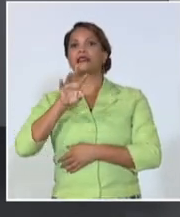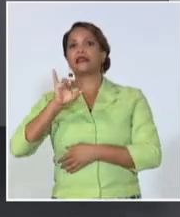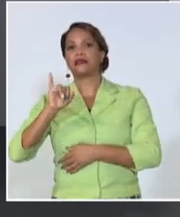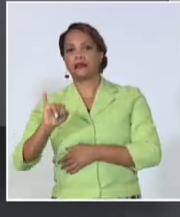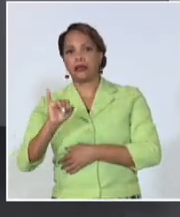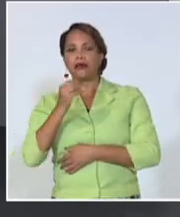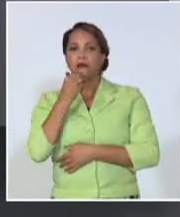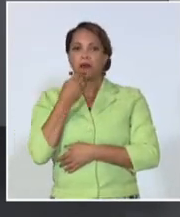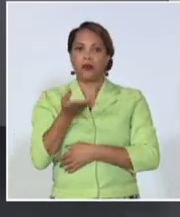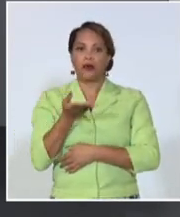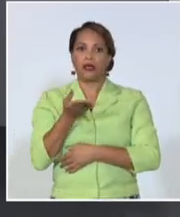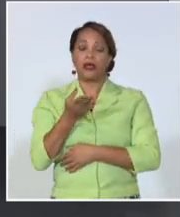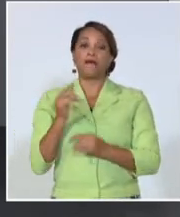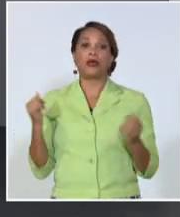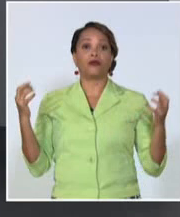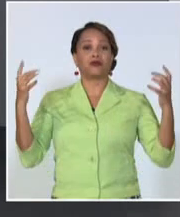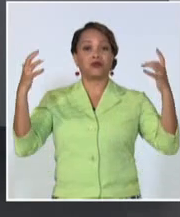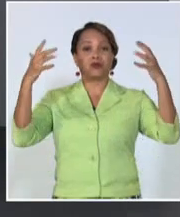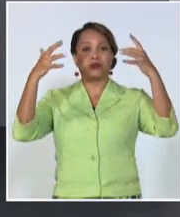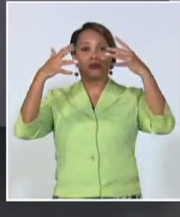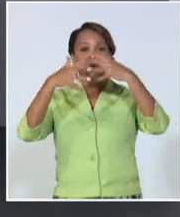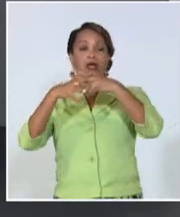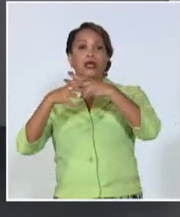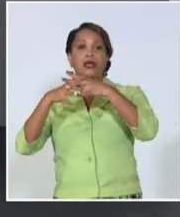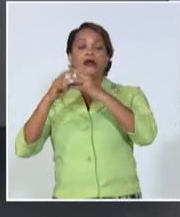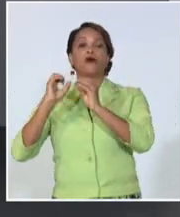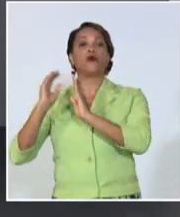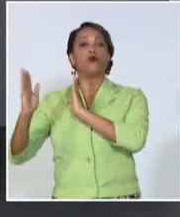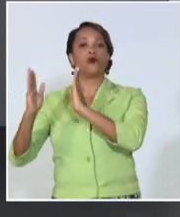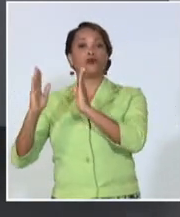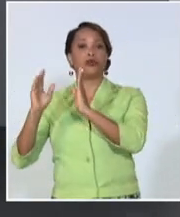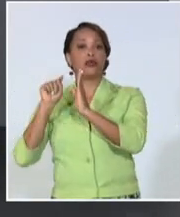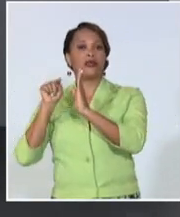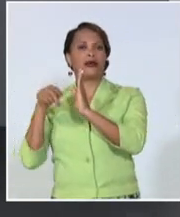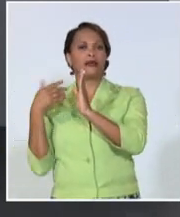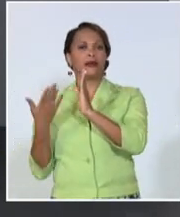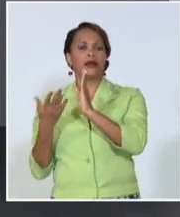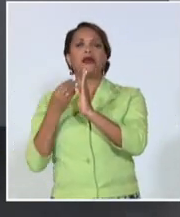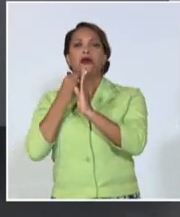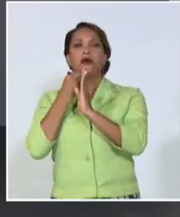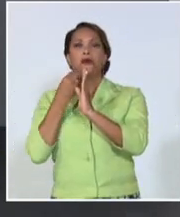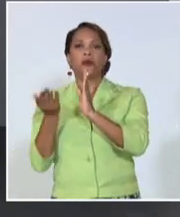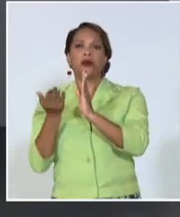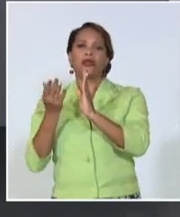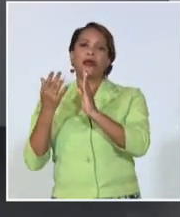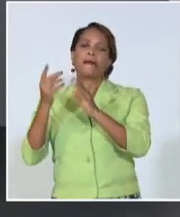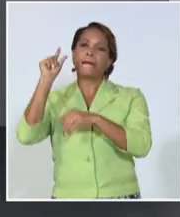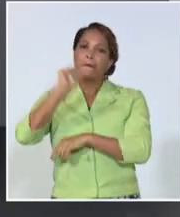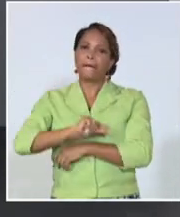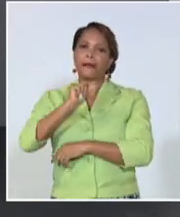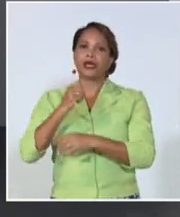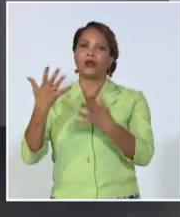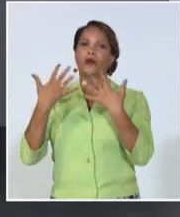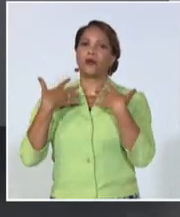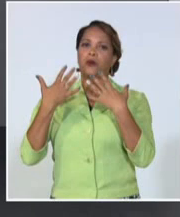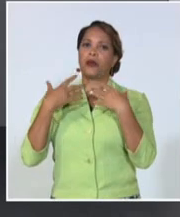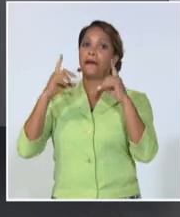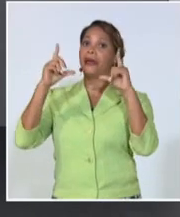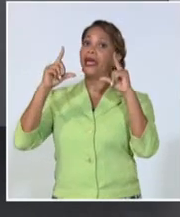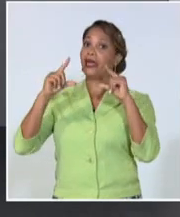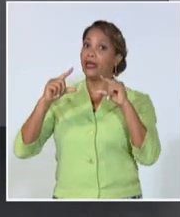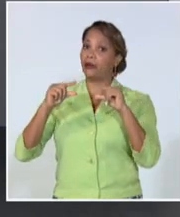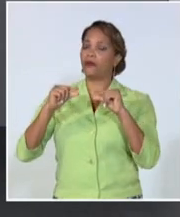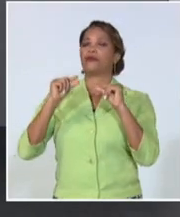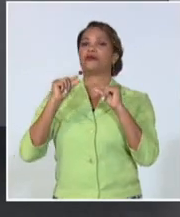tendremos nublados y lluvias en el occidente del país, se sentirá un poco menos el calor en la tarde, un poco menos,